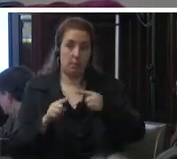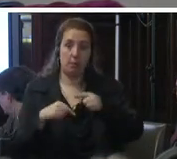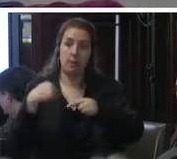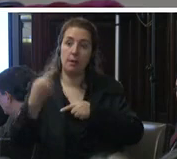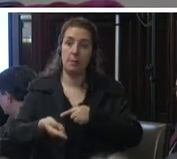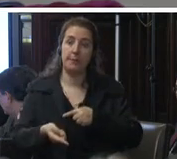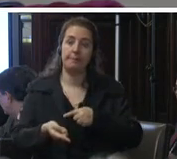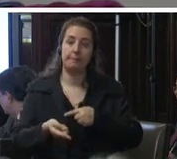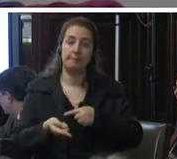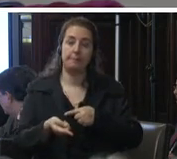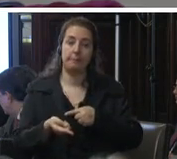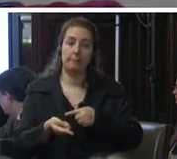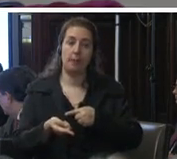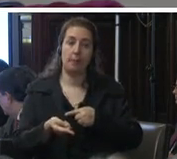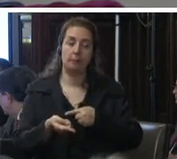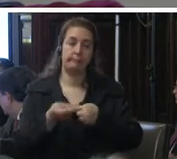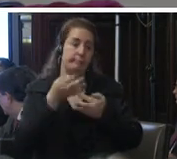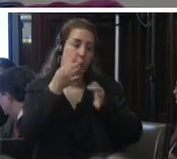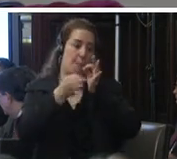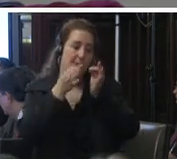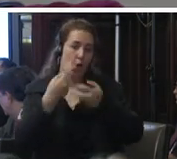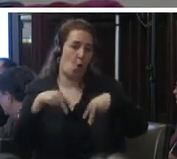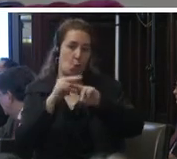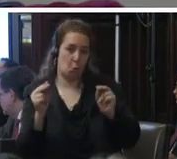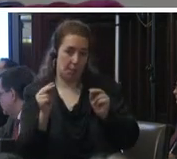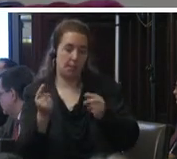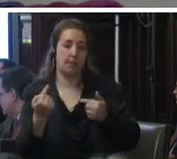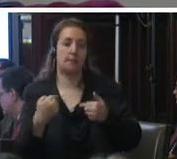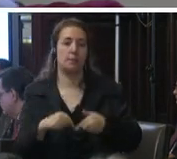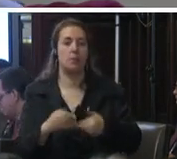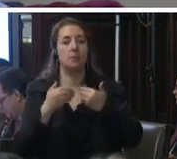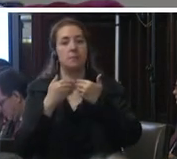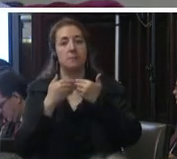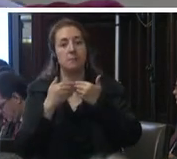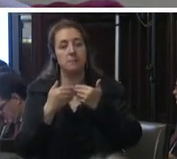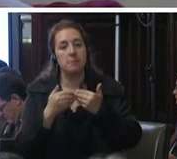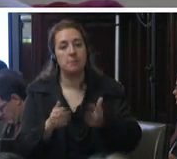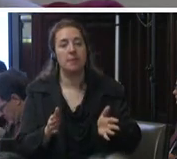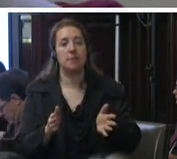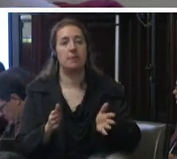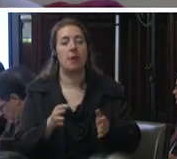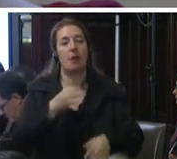comments we will now start with your opening statements thank you